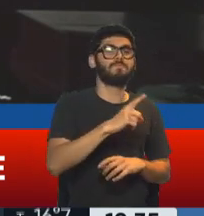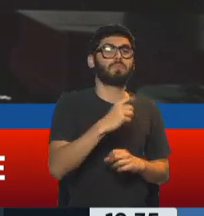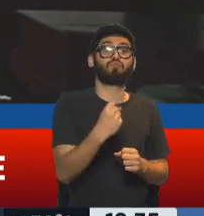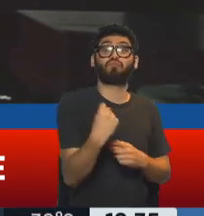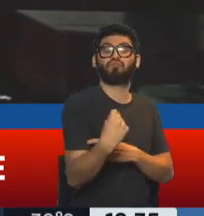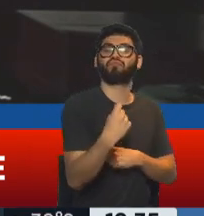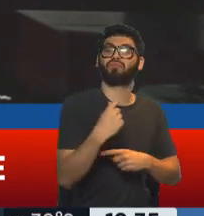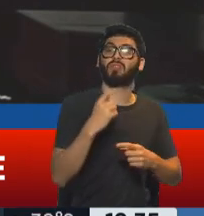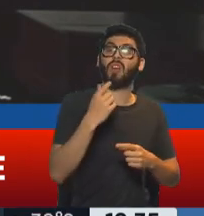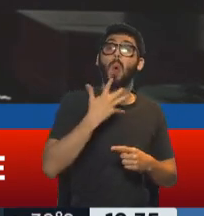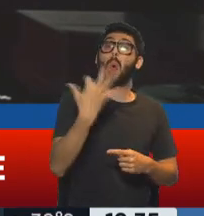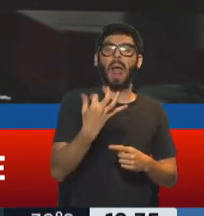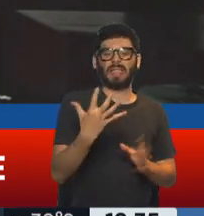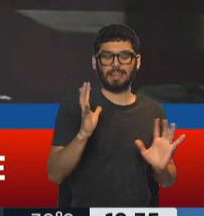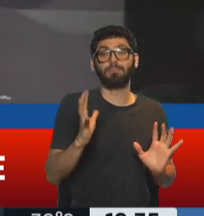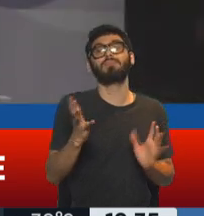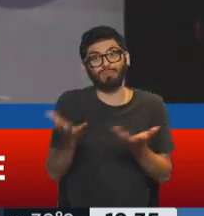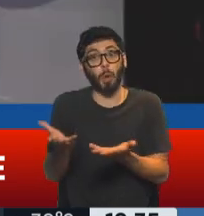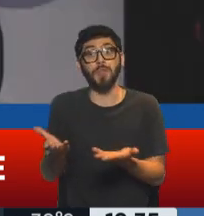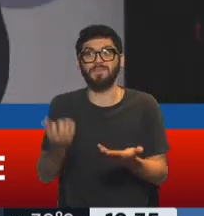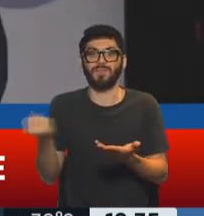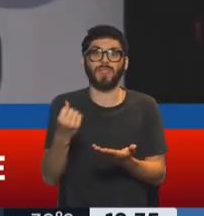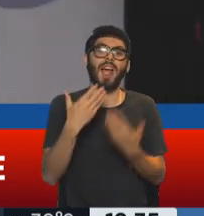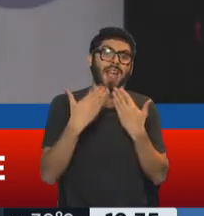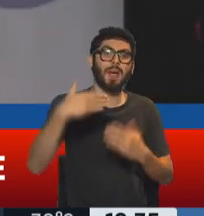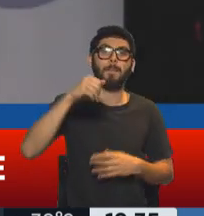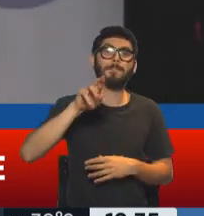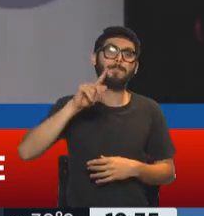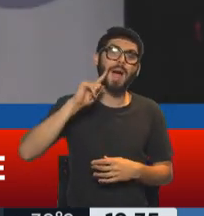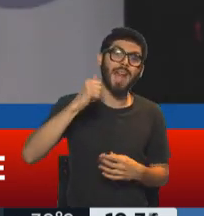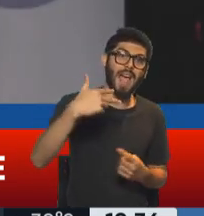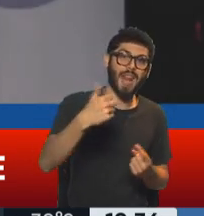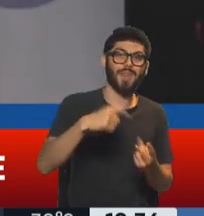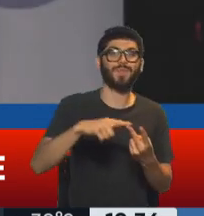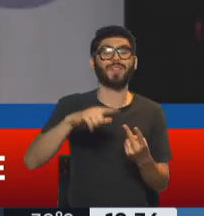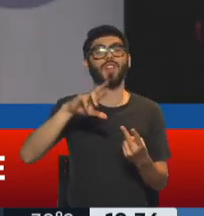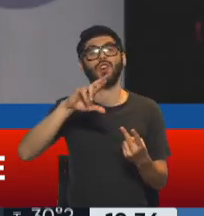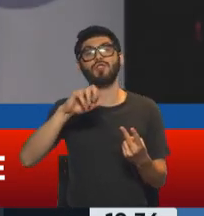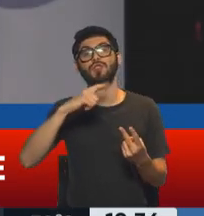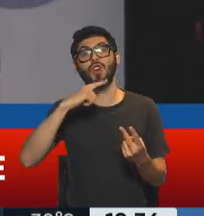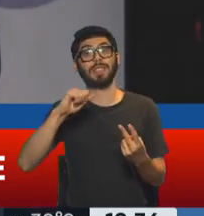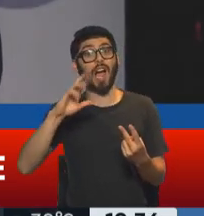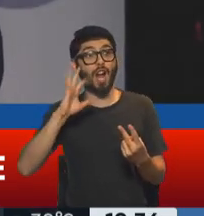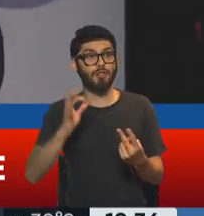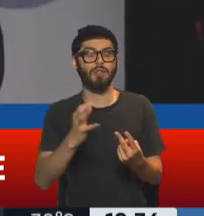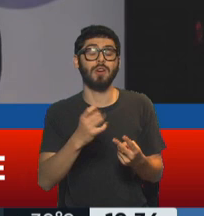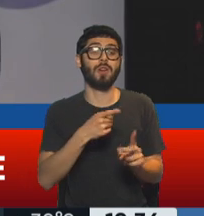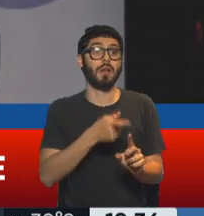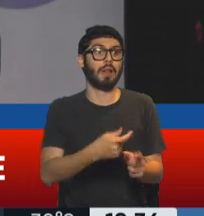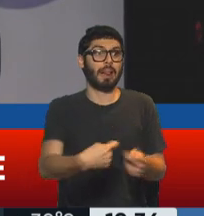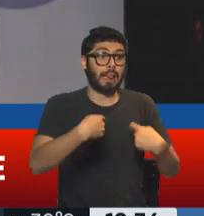Gracias de nuevo Mariana, gracias Rosario por haberme convencido, y estoy